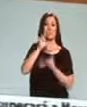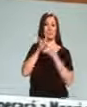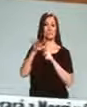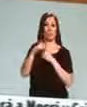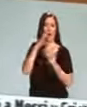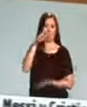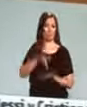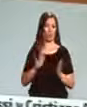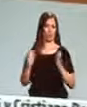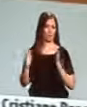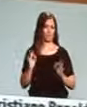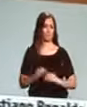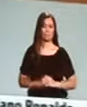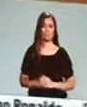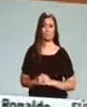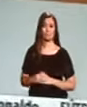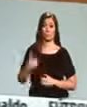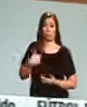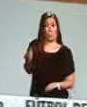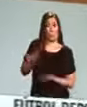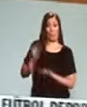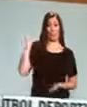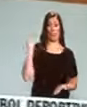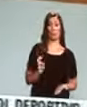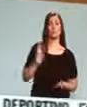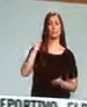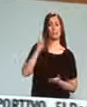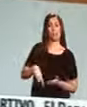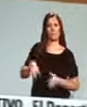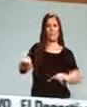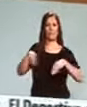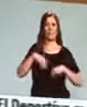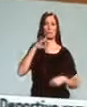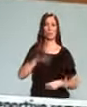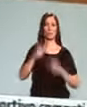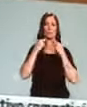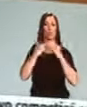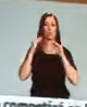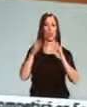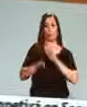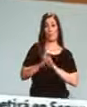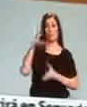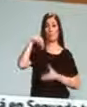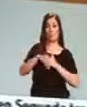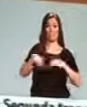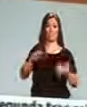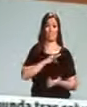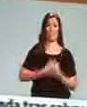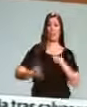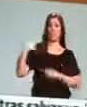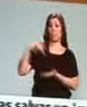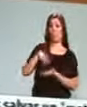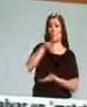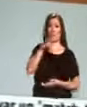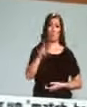situación en que vivimos. A mi solicitud de comparecencia hay que unir las aceptadas por la Diputación Permanente de esta Cámara el pasado día